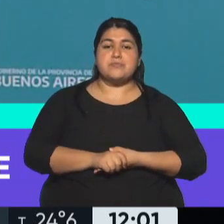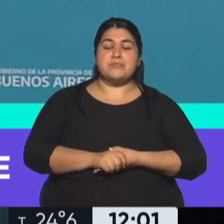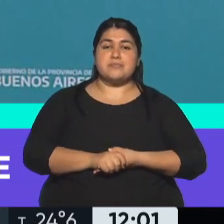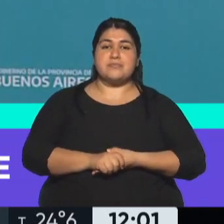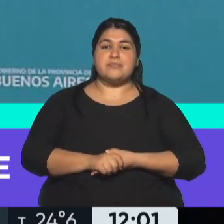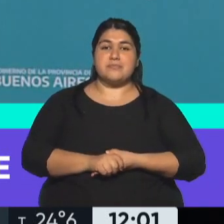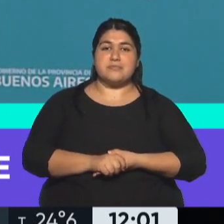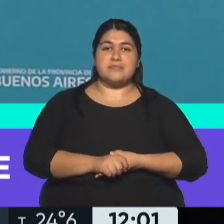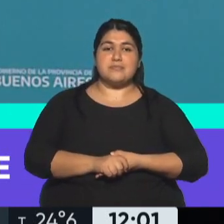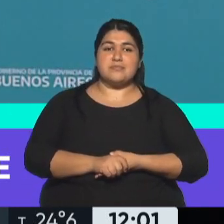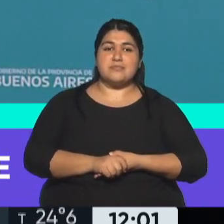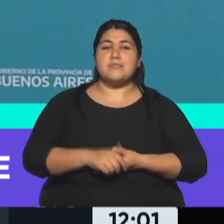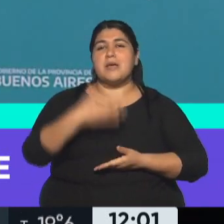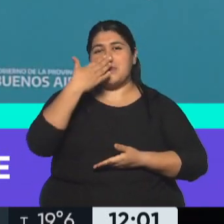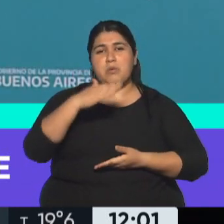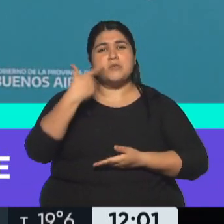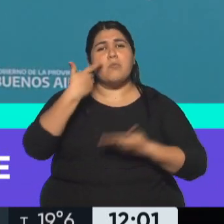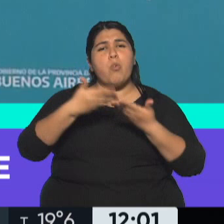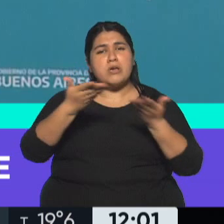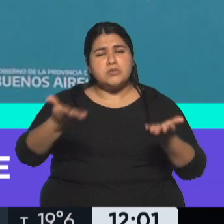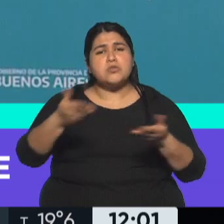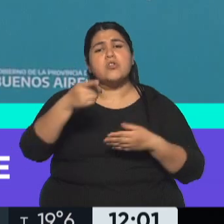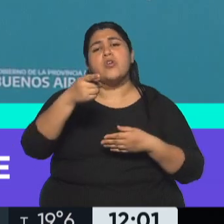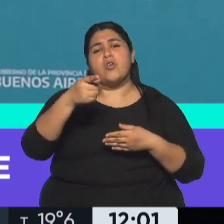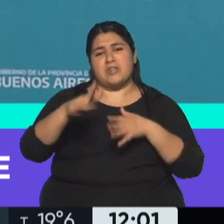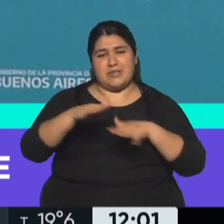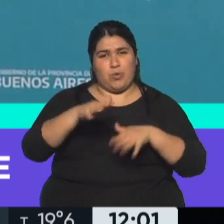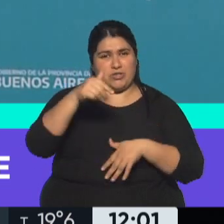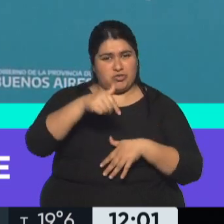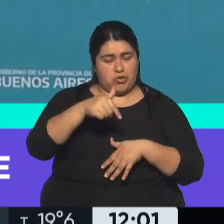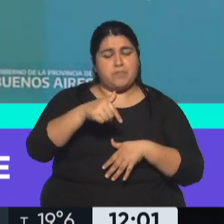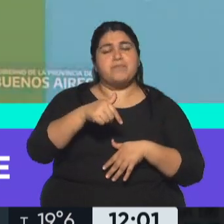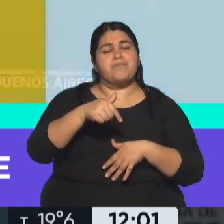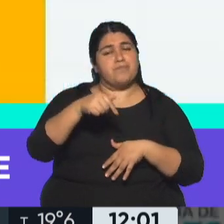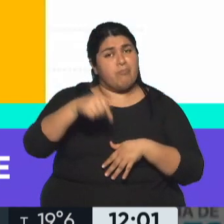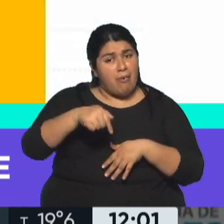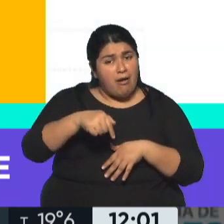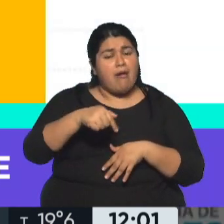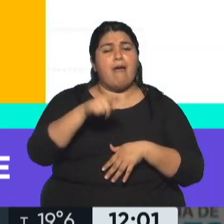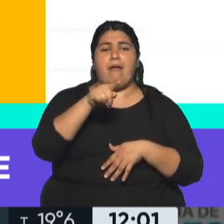Muestro después lo que ocurrió y aquí también hace falta